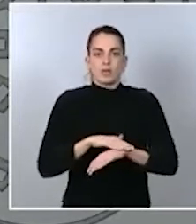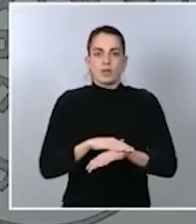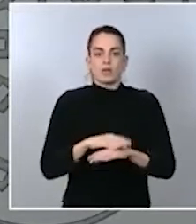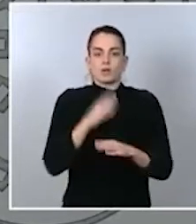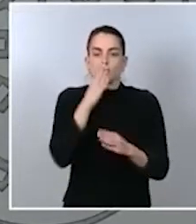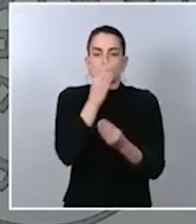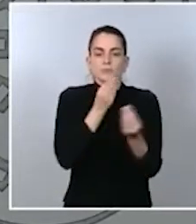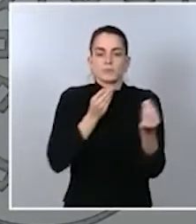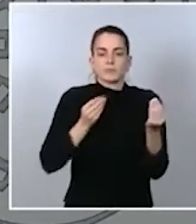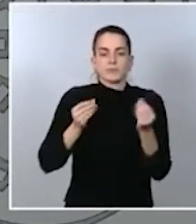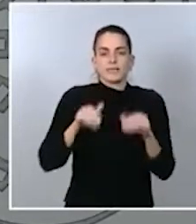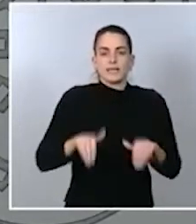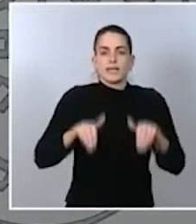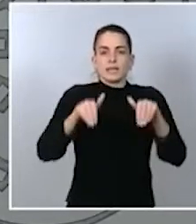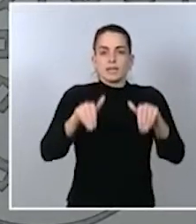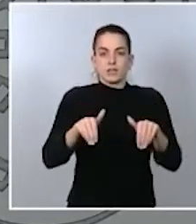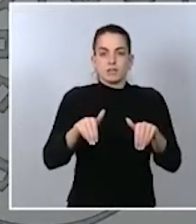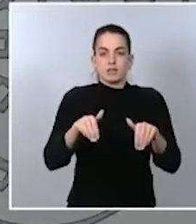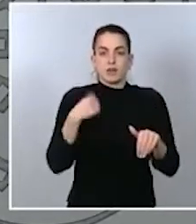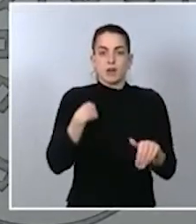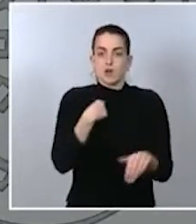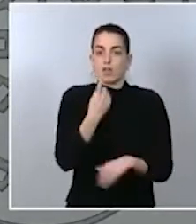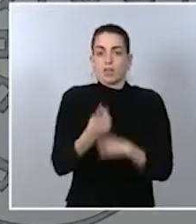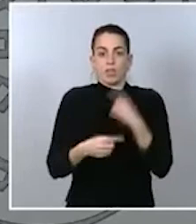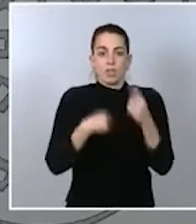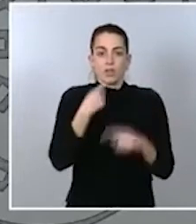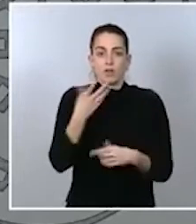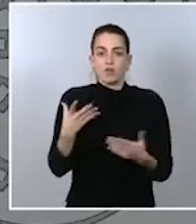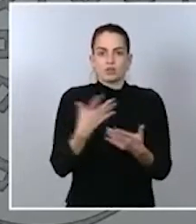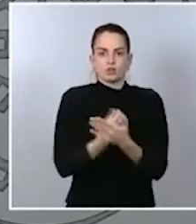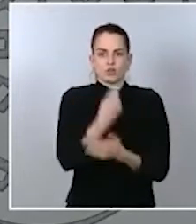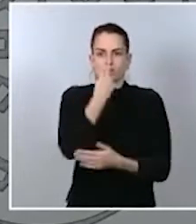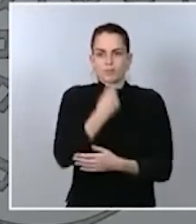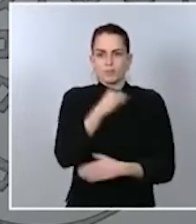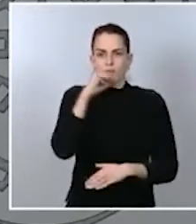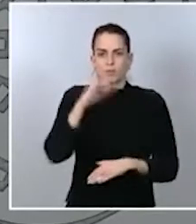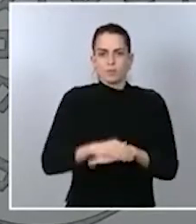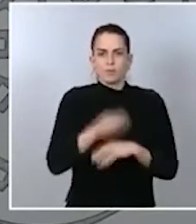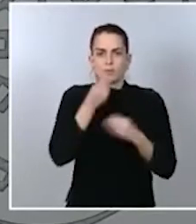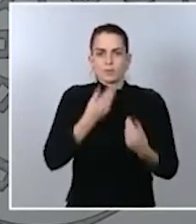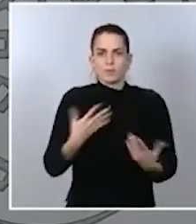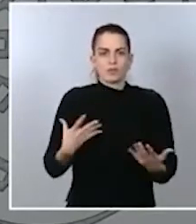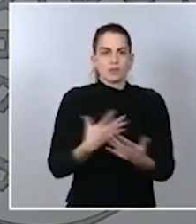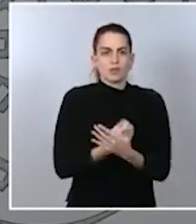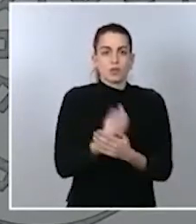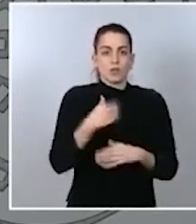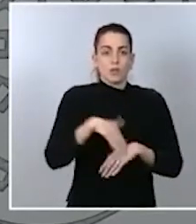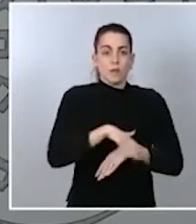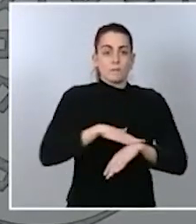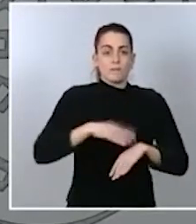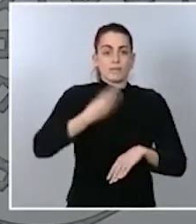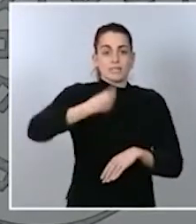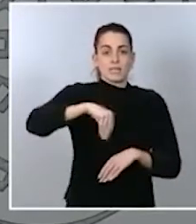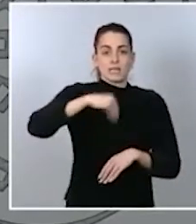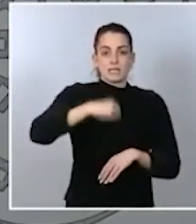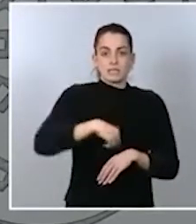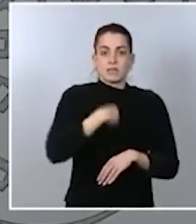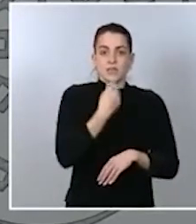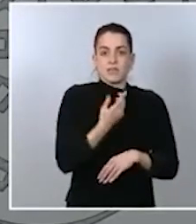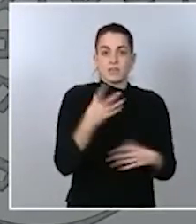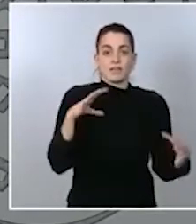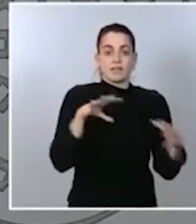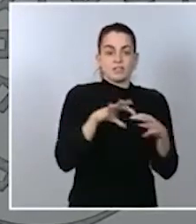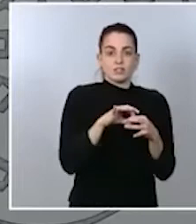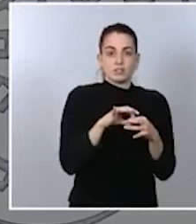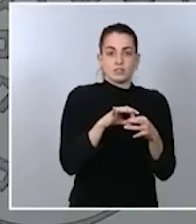el compromiso que abordó el presidente Sánchez durante la investidura en relación con hacer los